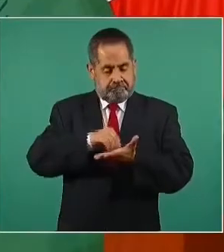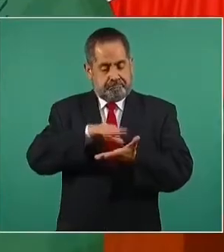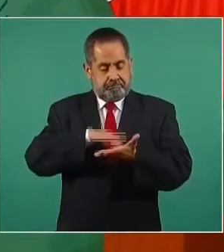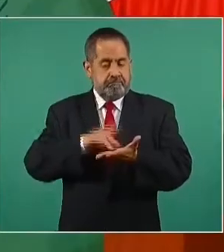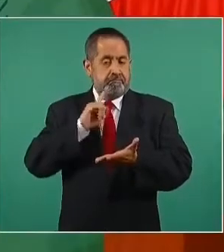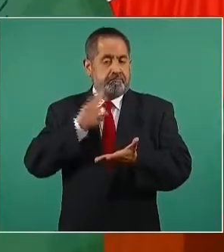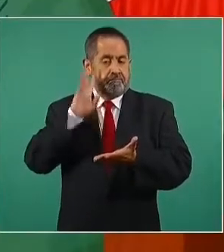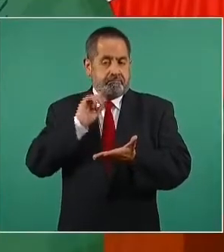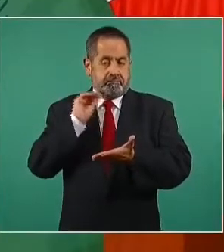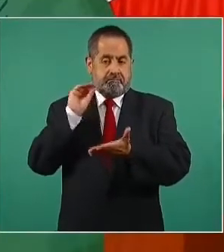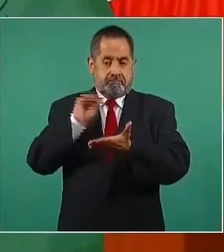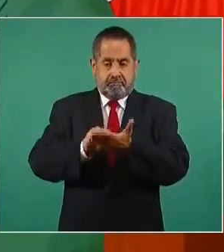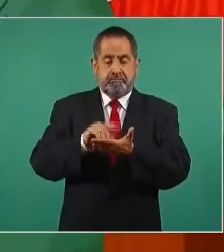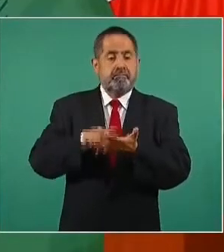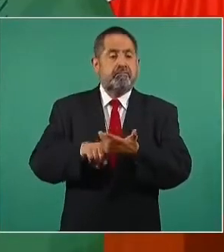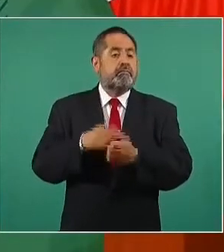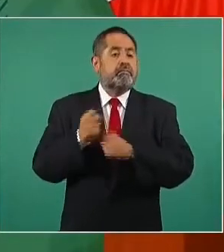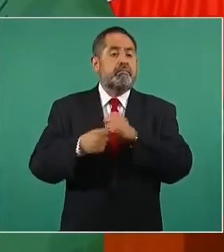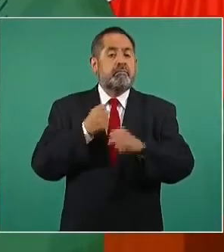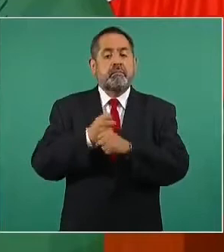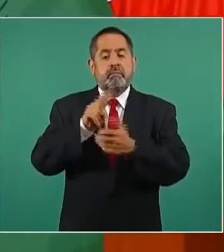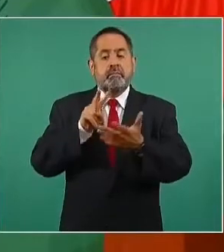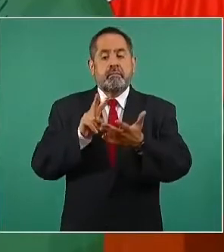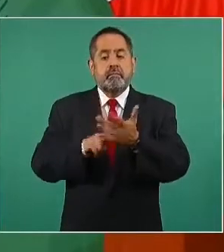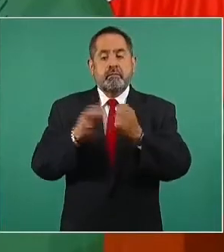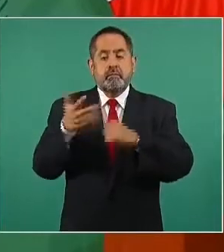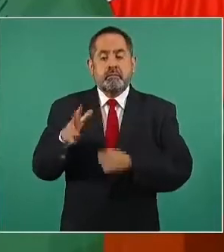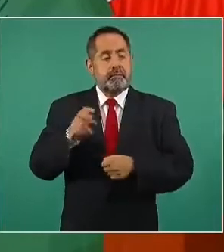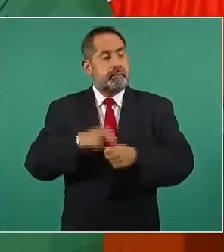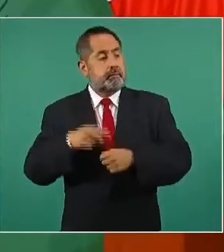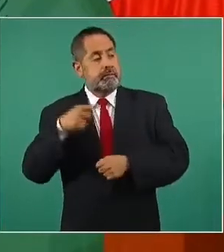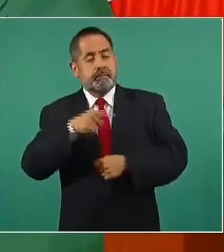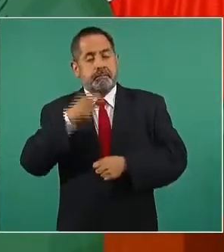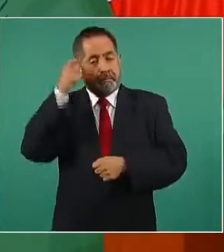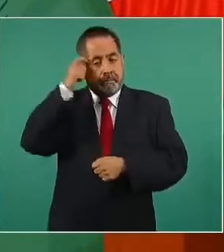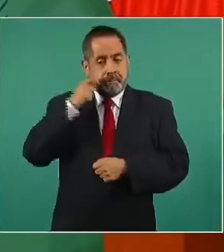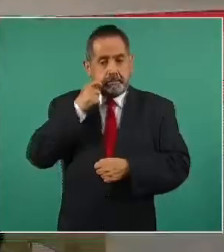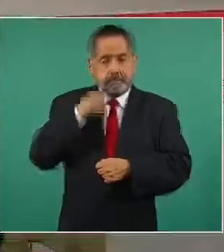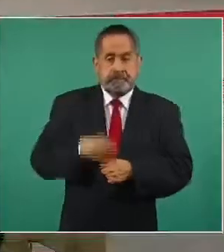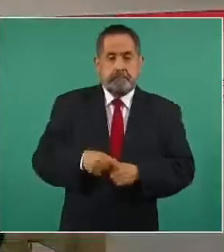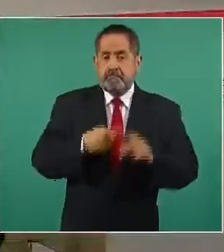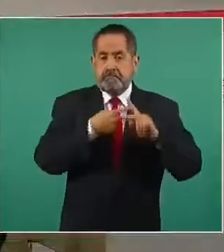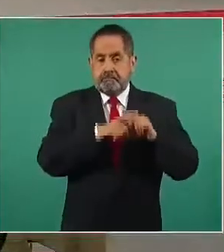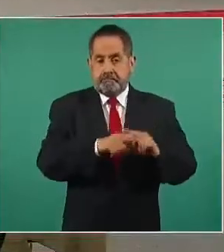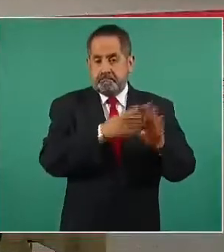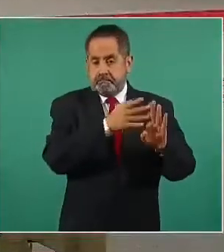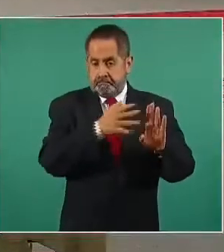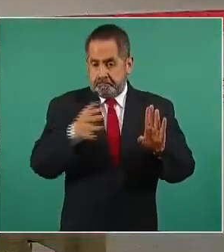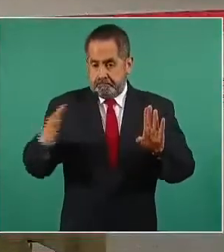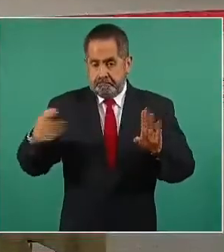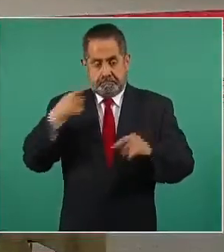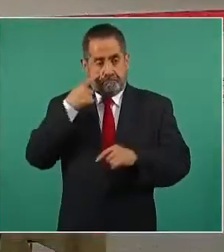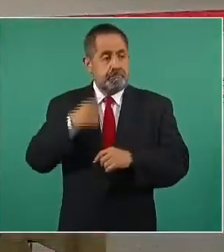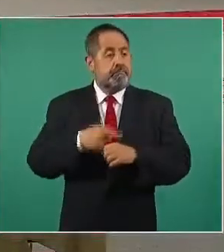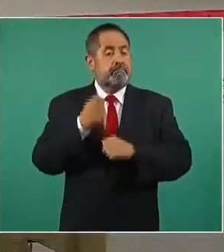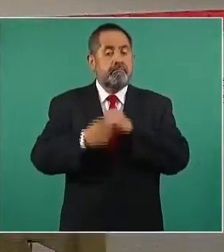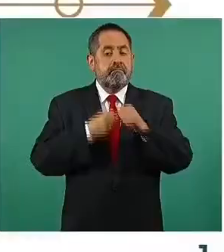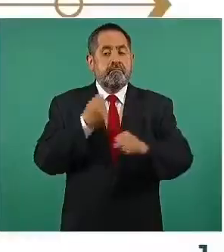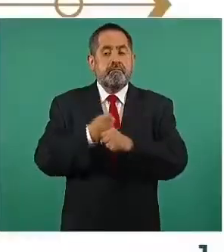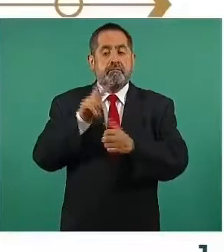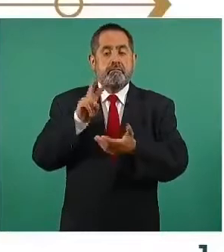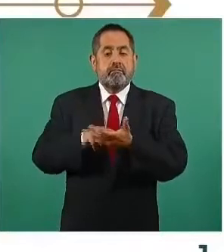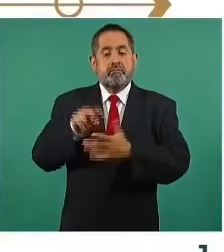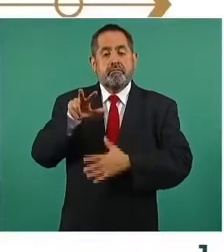en 2010 en el estado de Guerrero. De acuerdo a la línea de tiempo que vemos ahí, fue en 2018